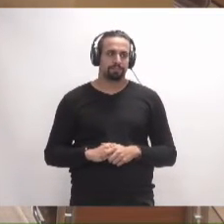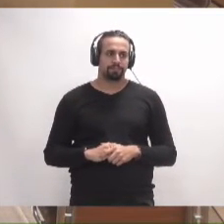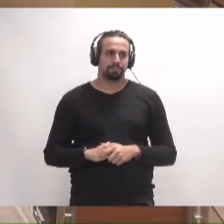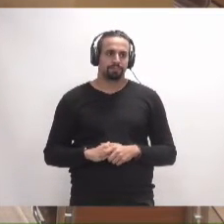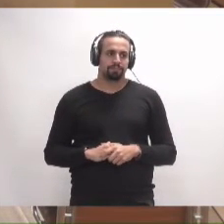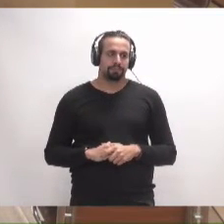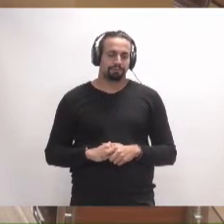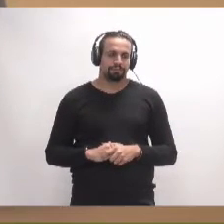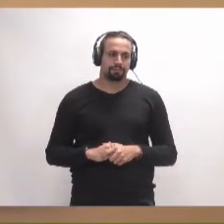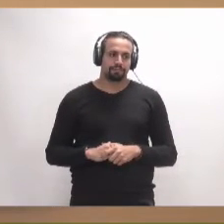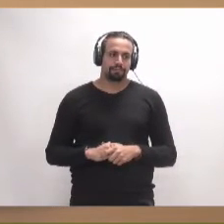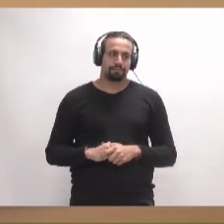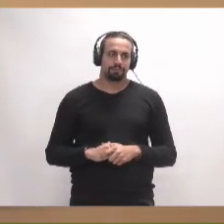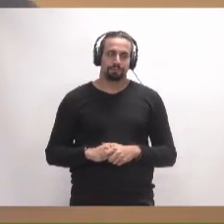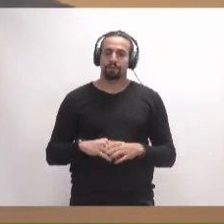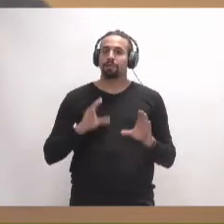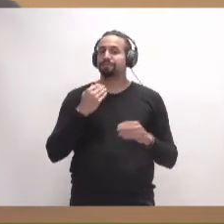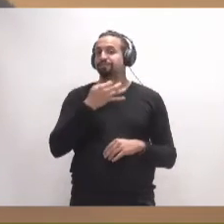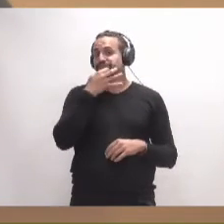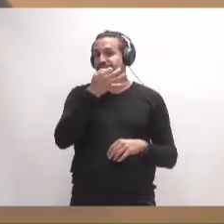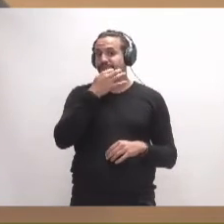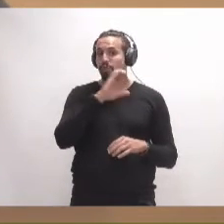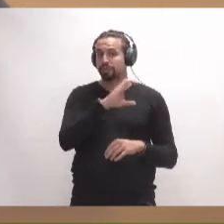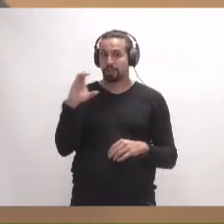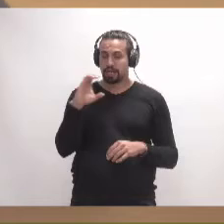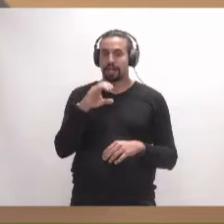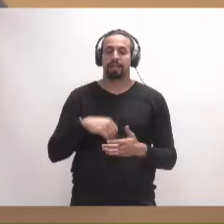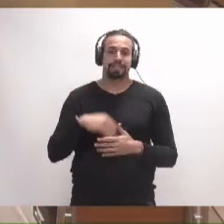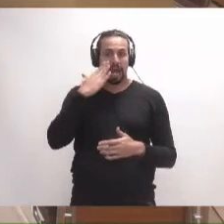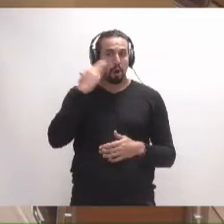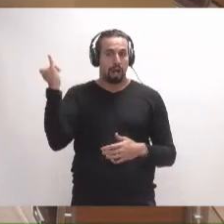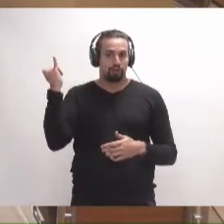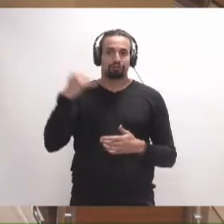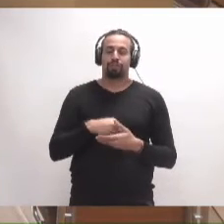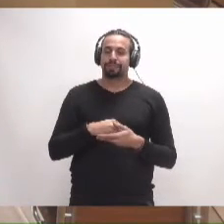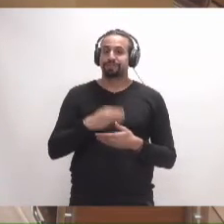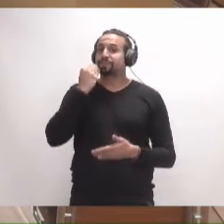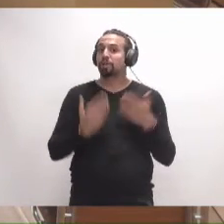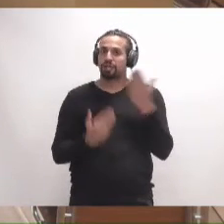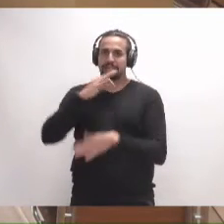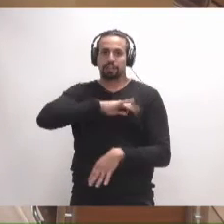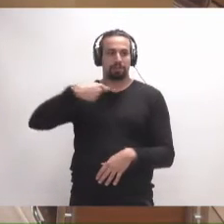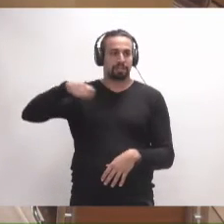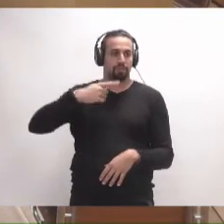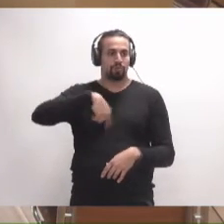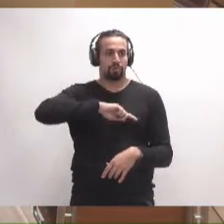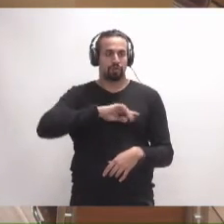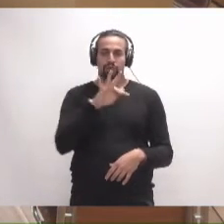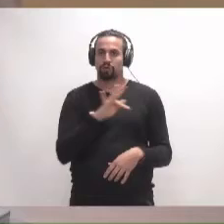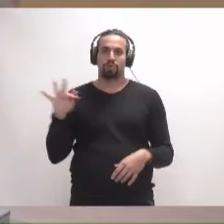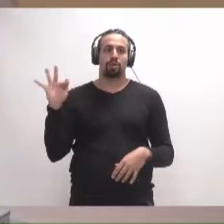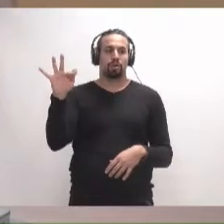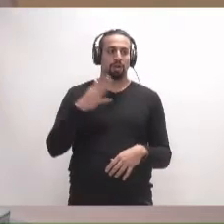Muchas gracias, Berta Pérez. Tiene la palabra por Coalición Canaria. Muchas gracias, señor presidente. Buenos días. Nuestro turno lo vamos a repartir entre